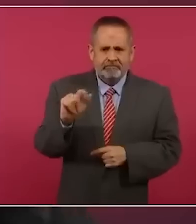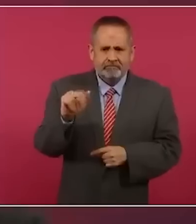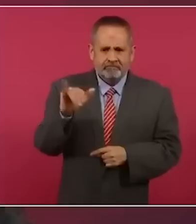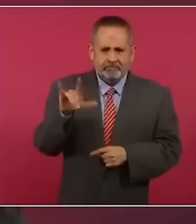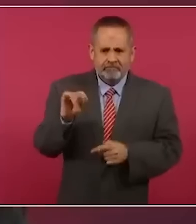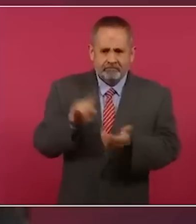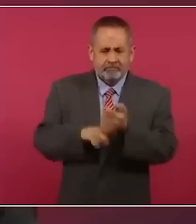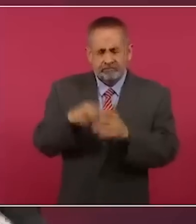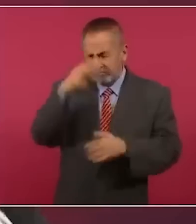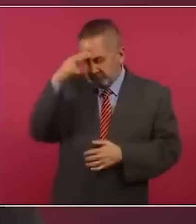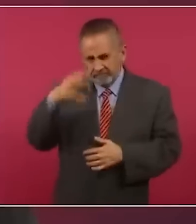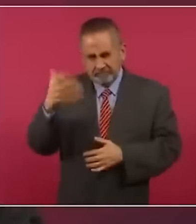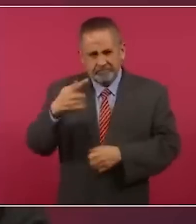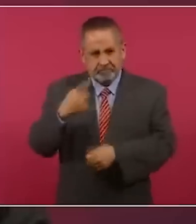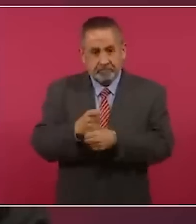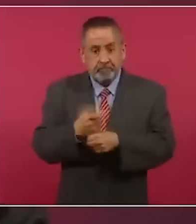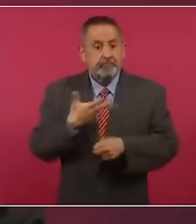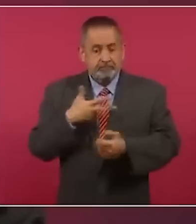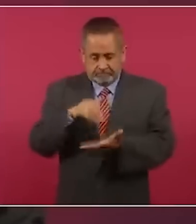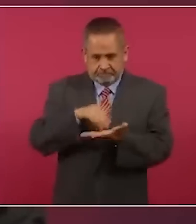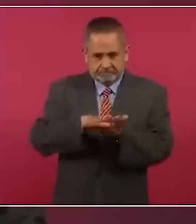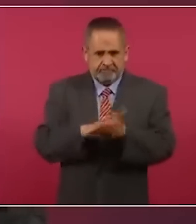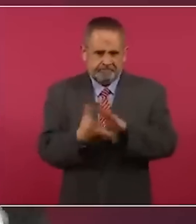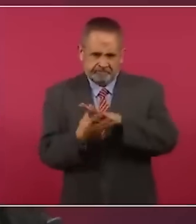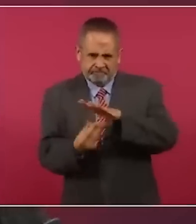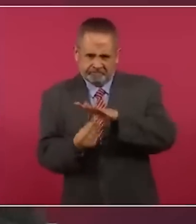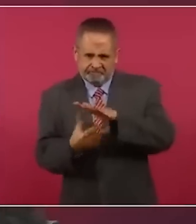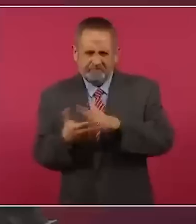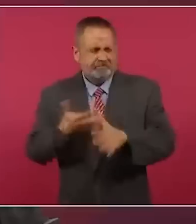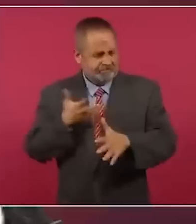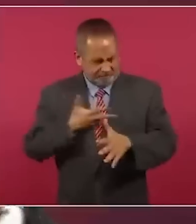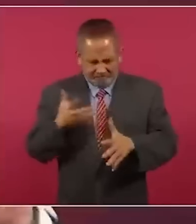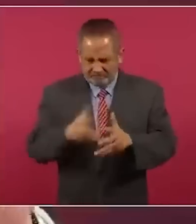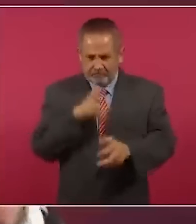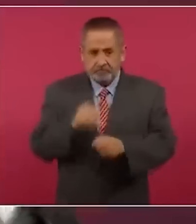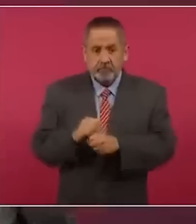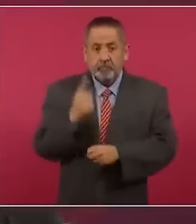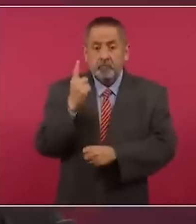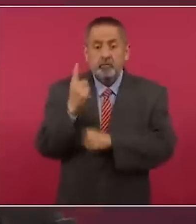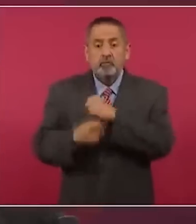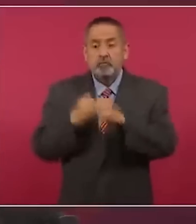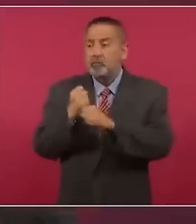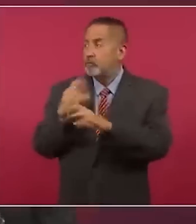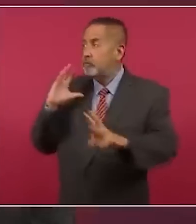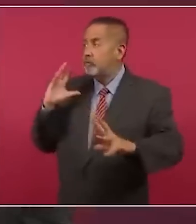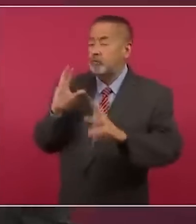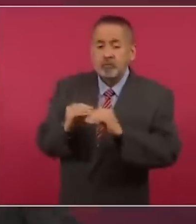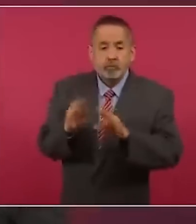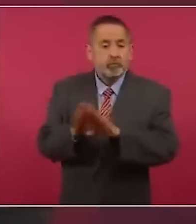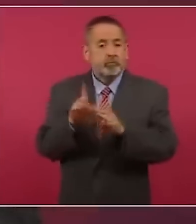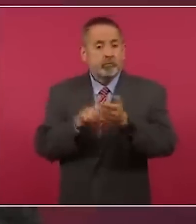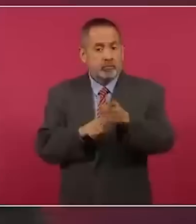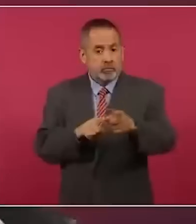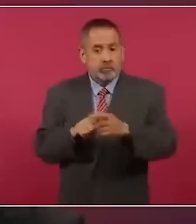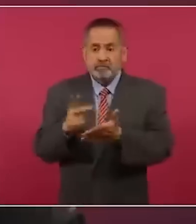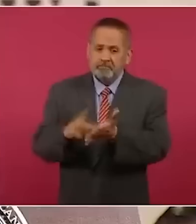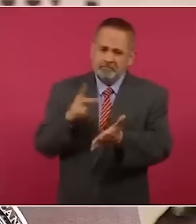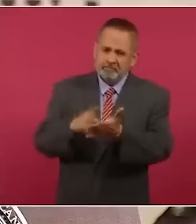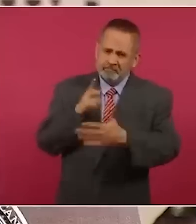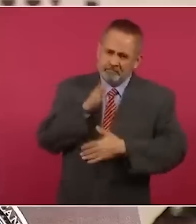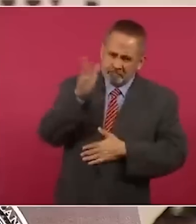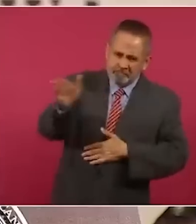que México. Pero todo esto está documentado, más de un año inclusive. Hemos estado varias veces en Washington,